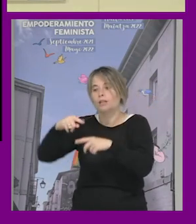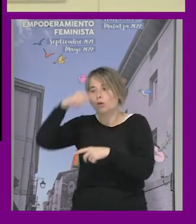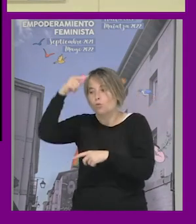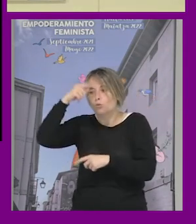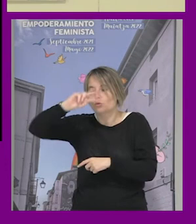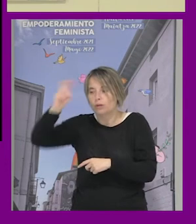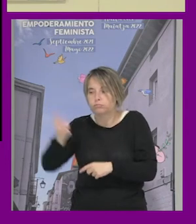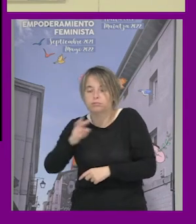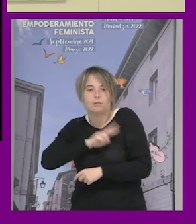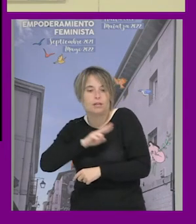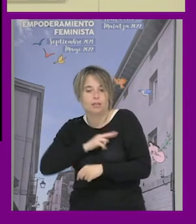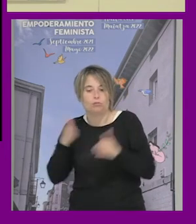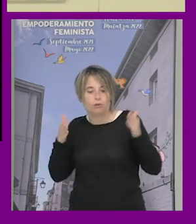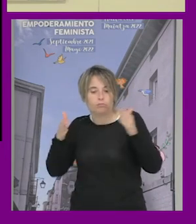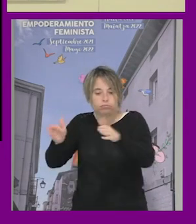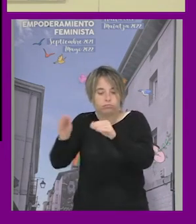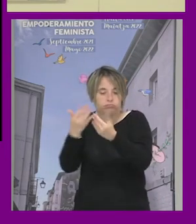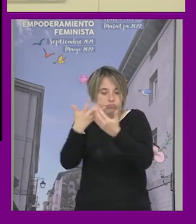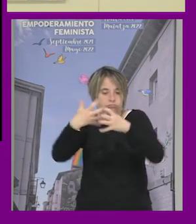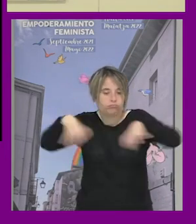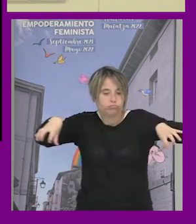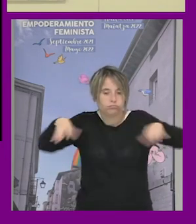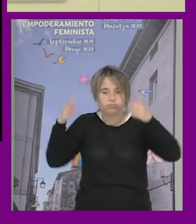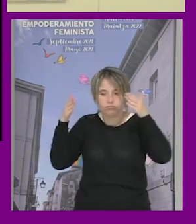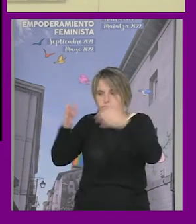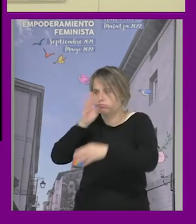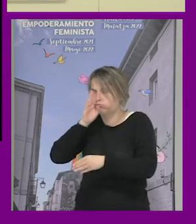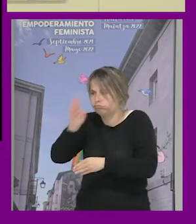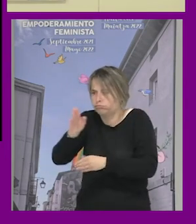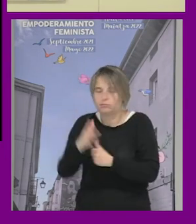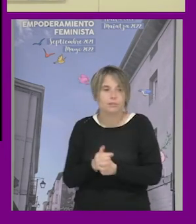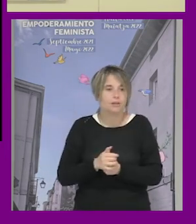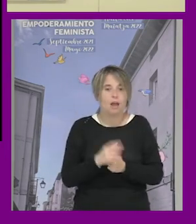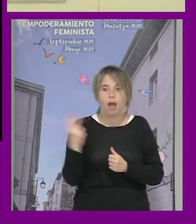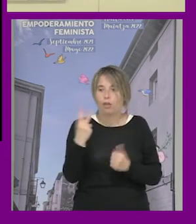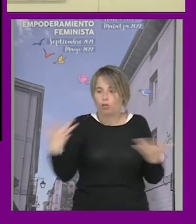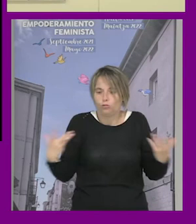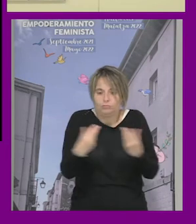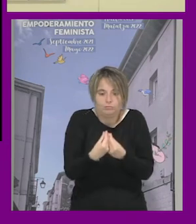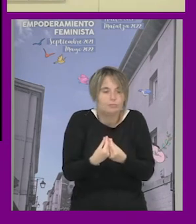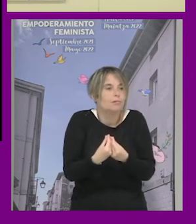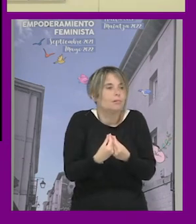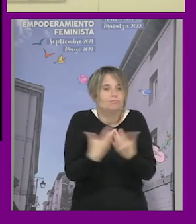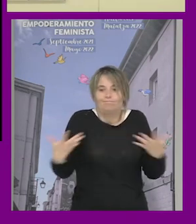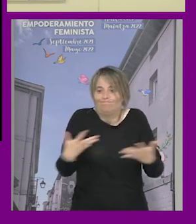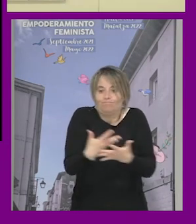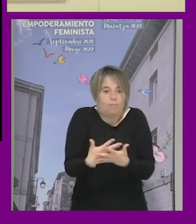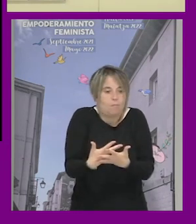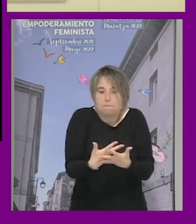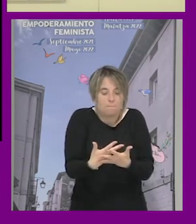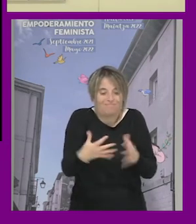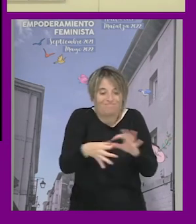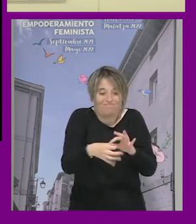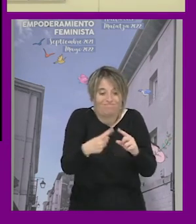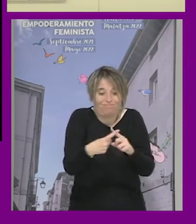y religiosa sean heterocentradas ¿no? y por tanto allí tenemos un un vacío que